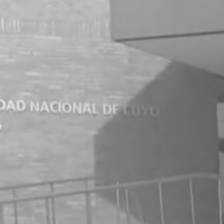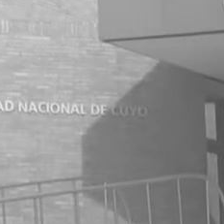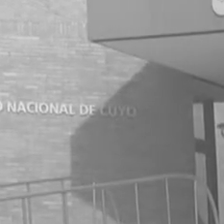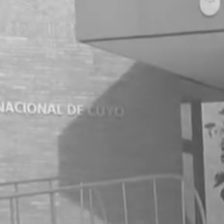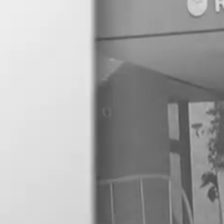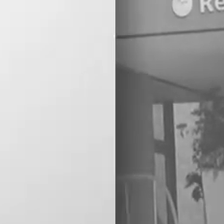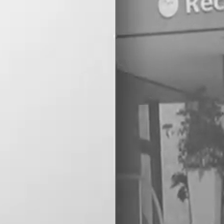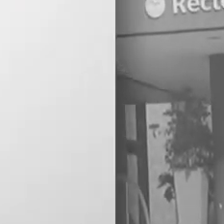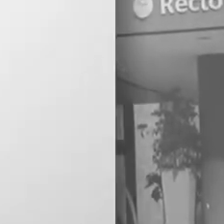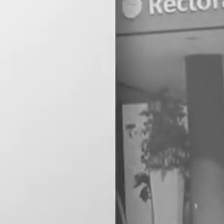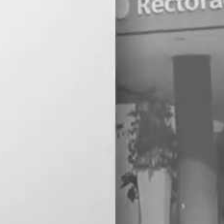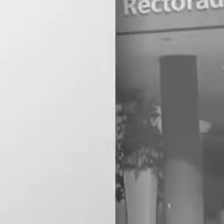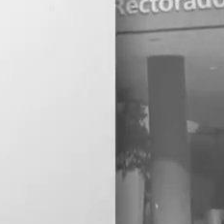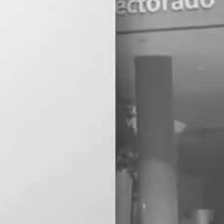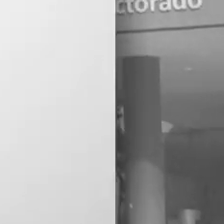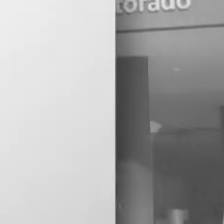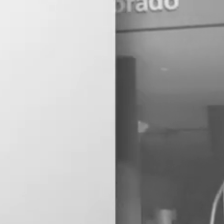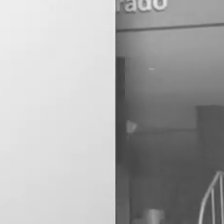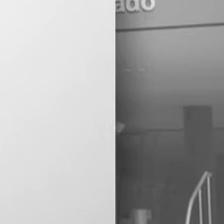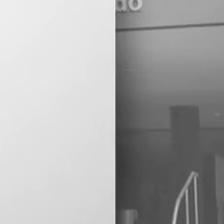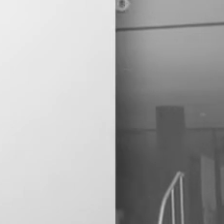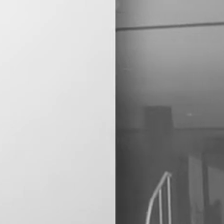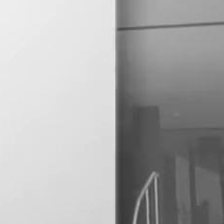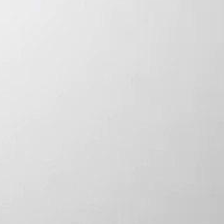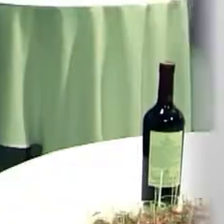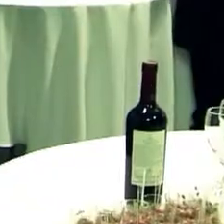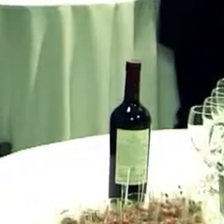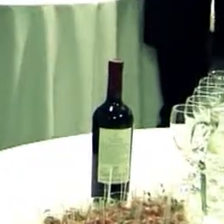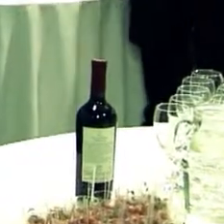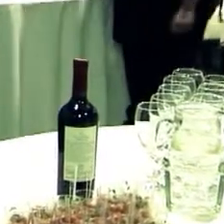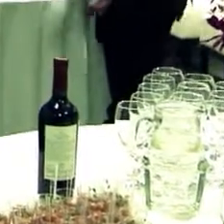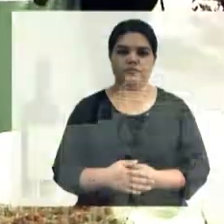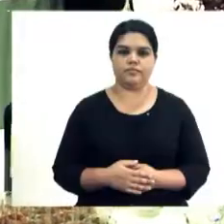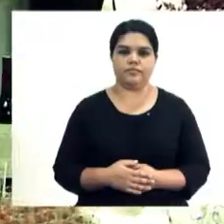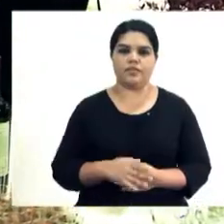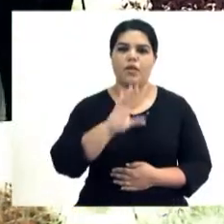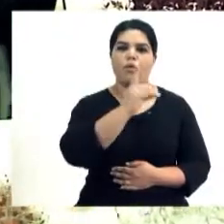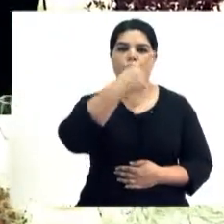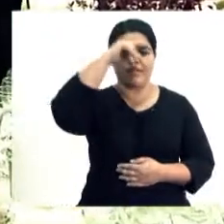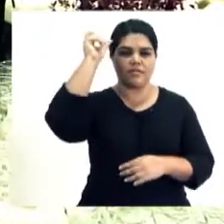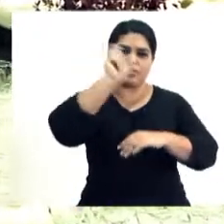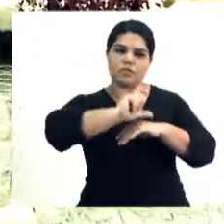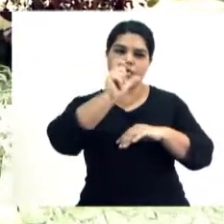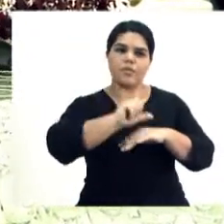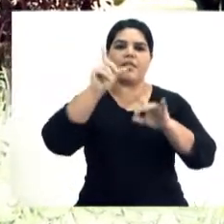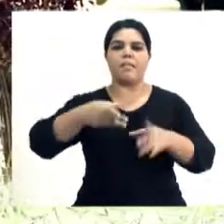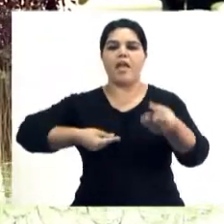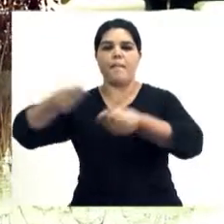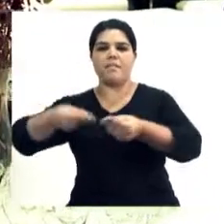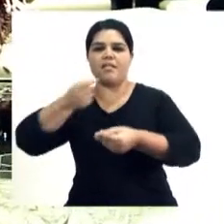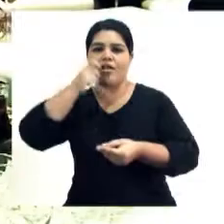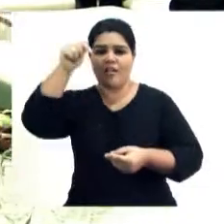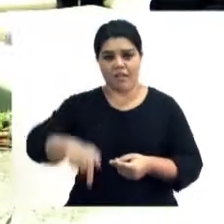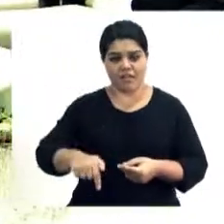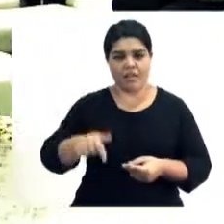Edición U. Noticias de la Uncuyo. La Uncuyo y empresarios locales